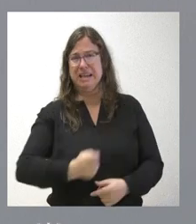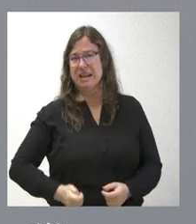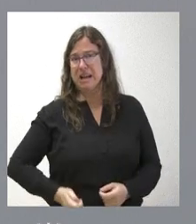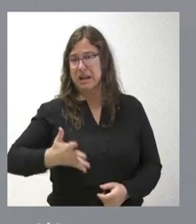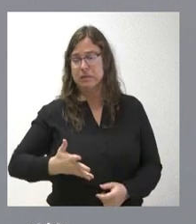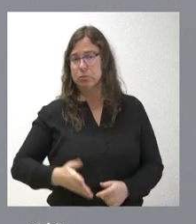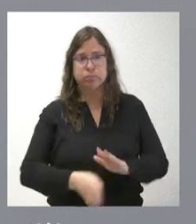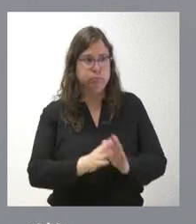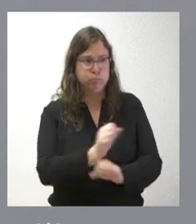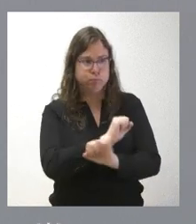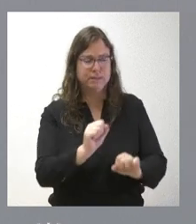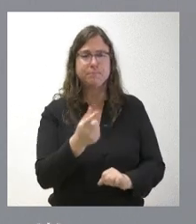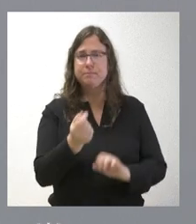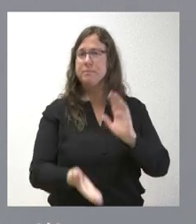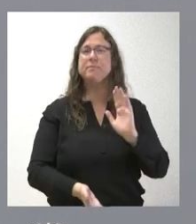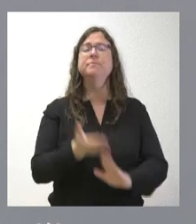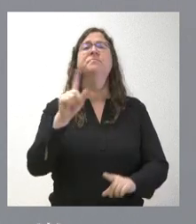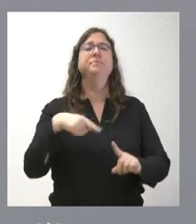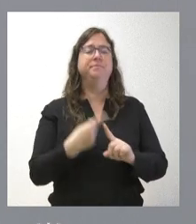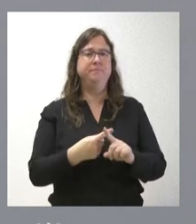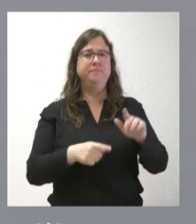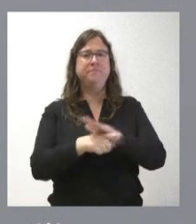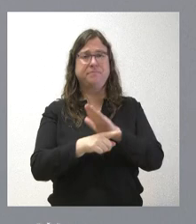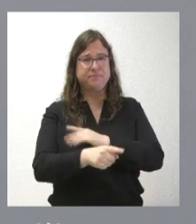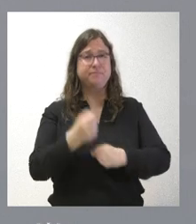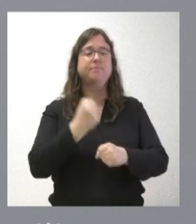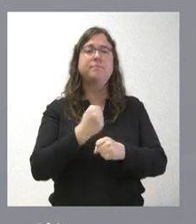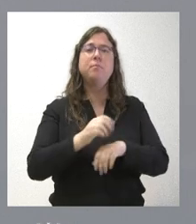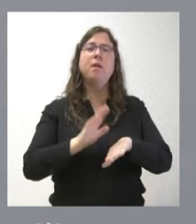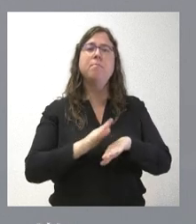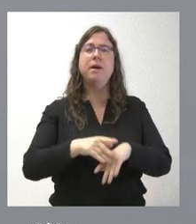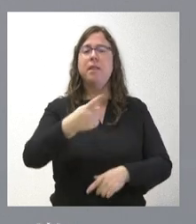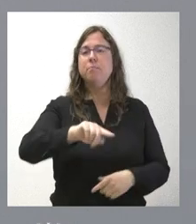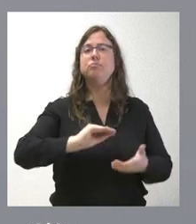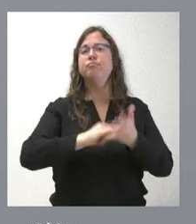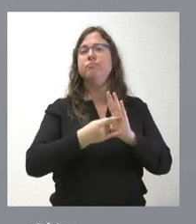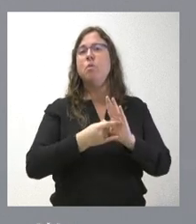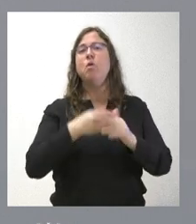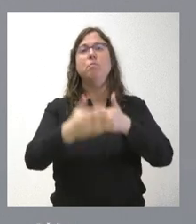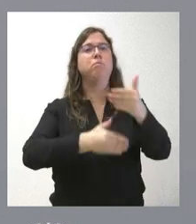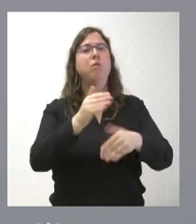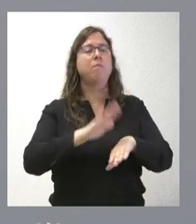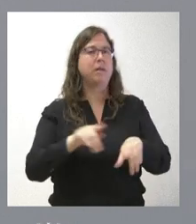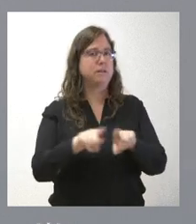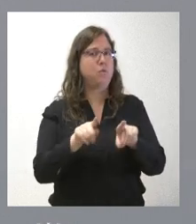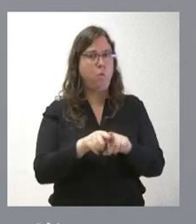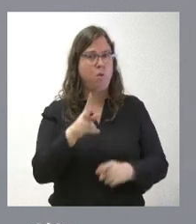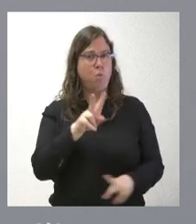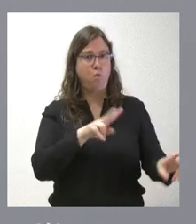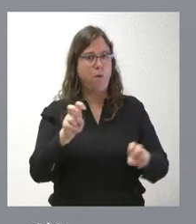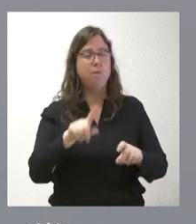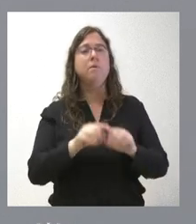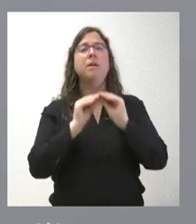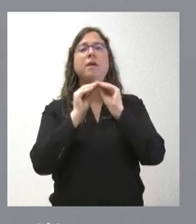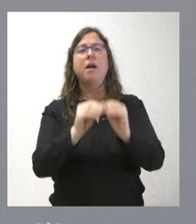inviable que sea así. Y lo que hacemos es agilizar todos los trámites para resolver el contrato y proceder a una nueva adjudicación y llevar a cabo la